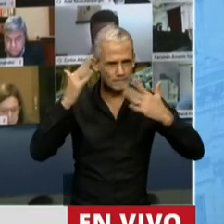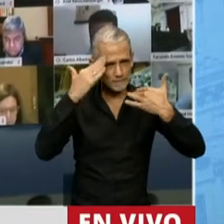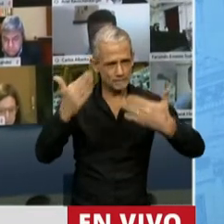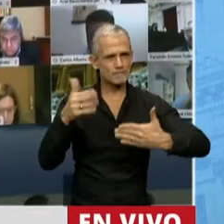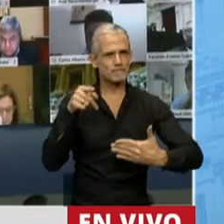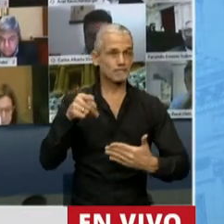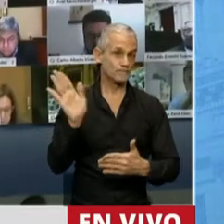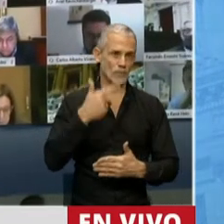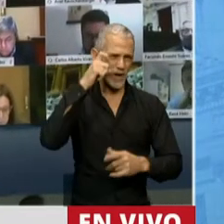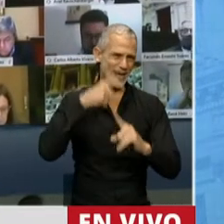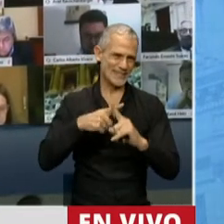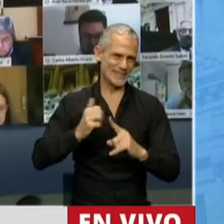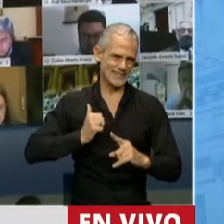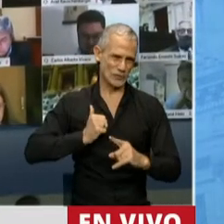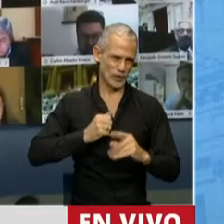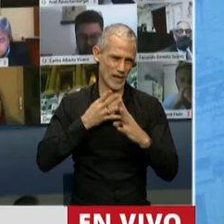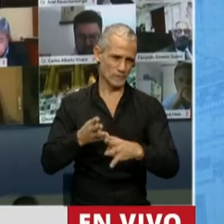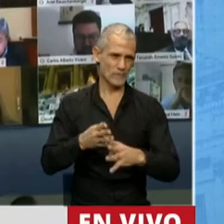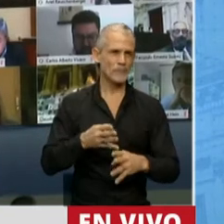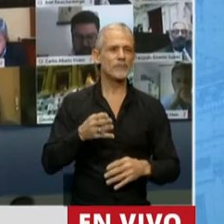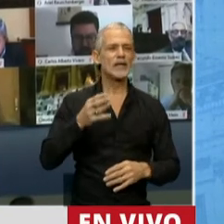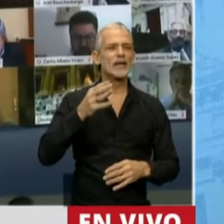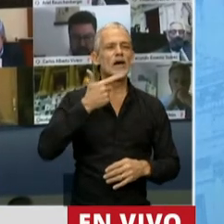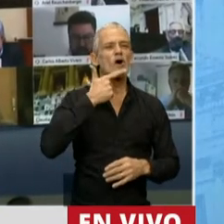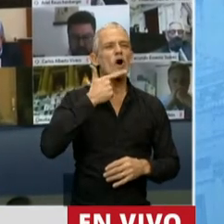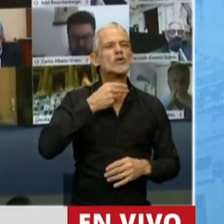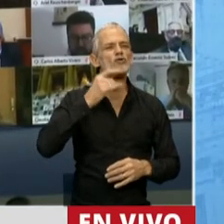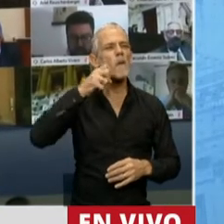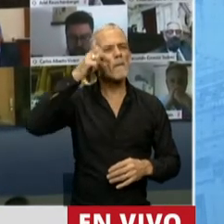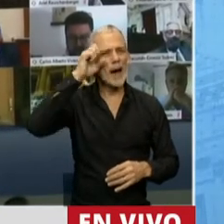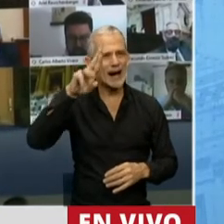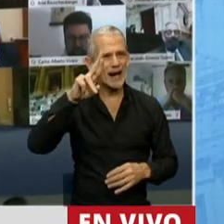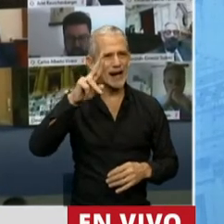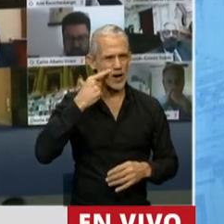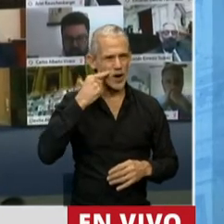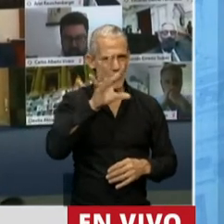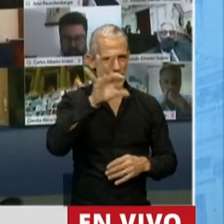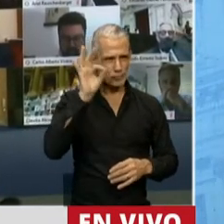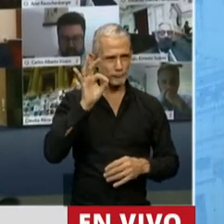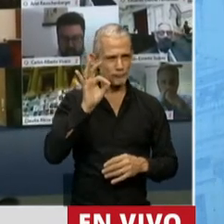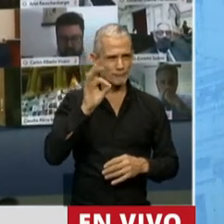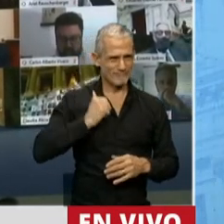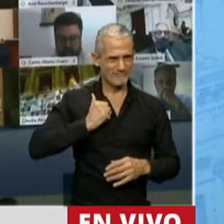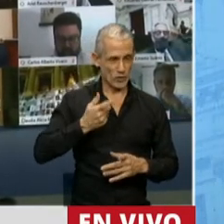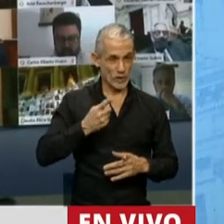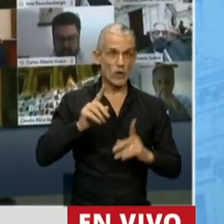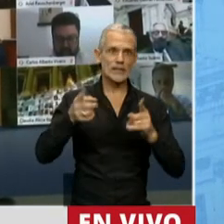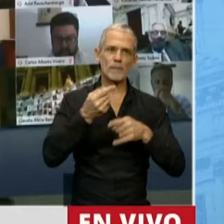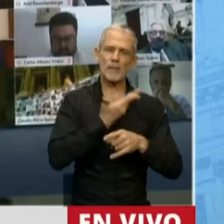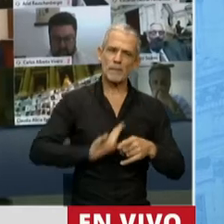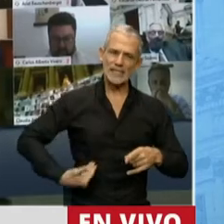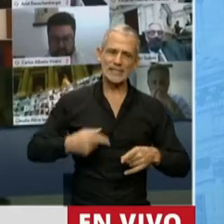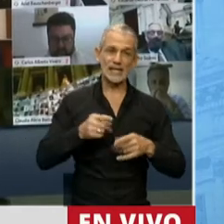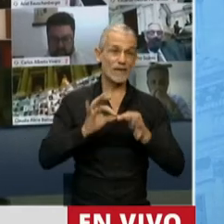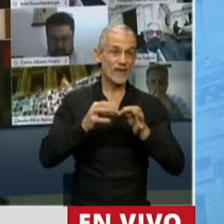Hoy ha sido nombrado aquí Adolfo Joao Schofer. Y también destaco al presidente de